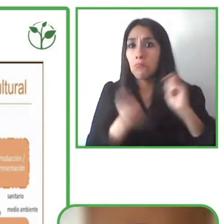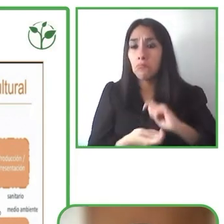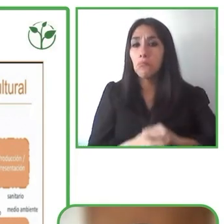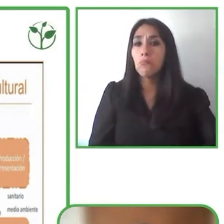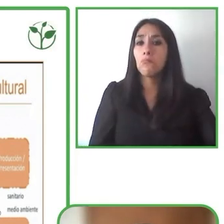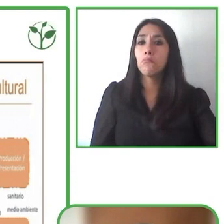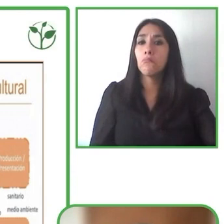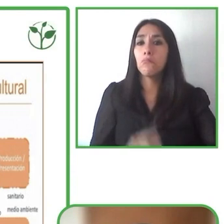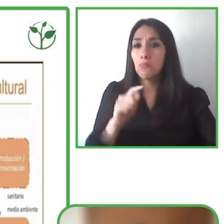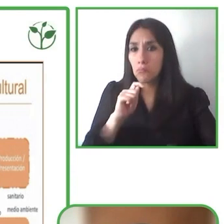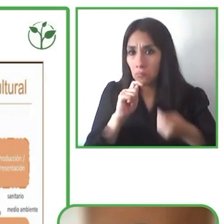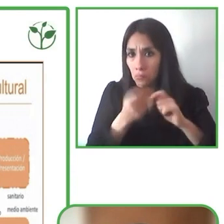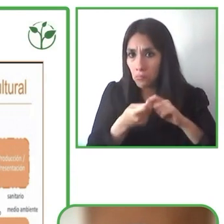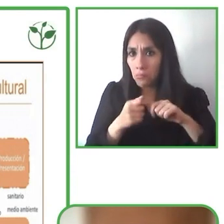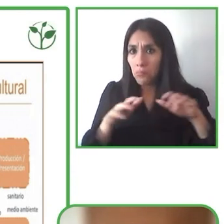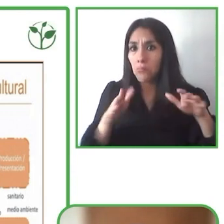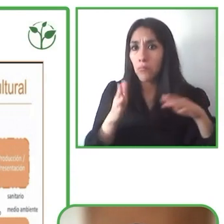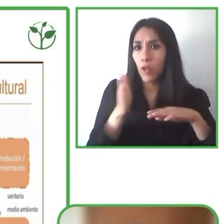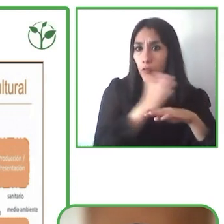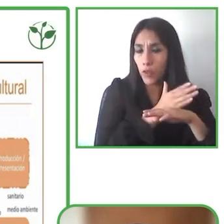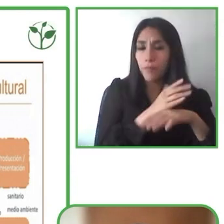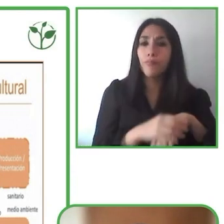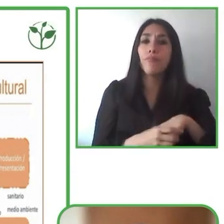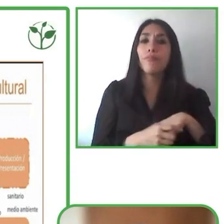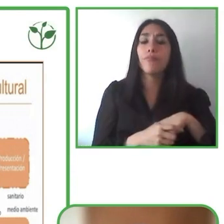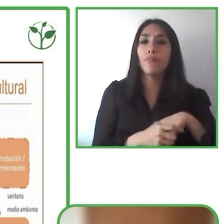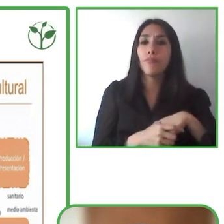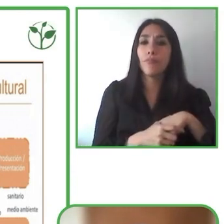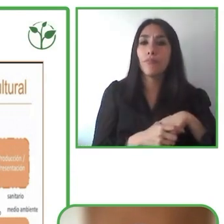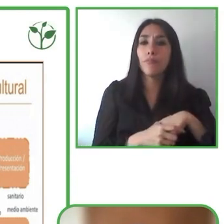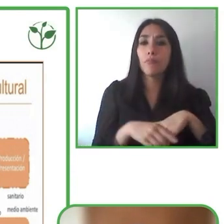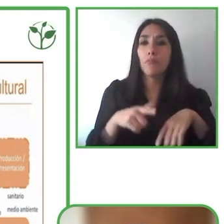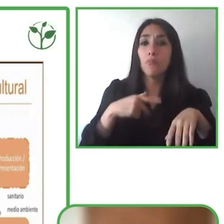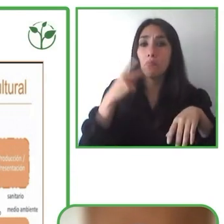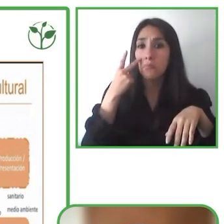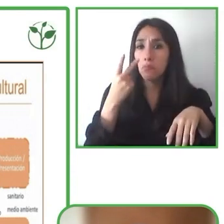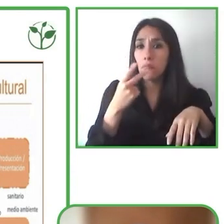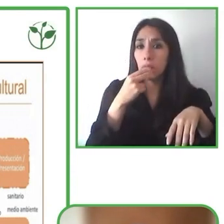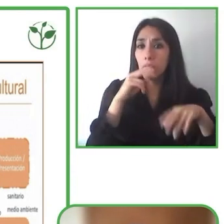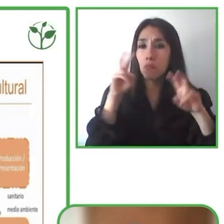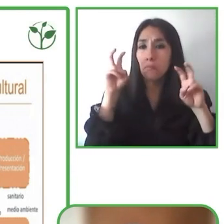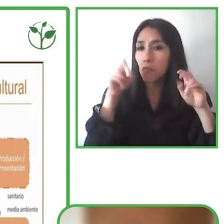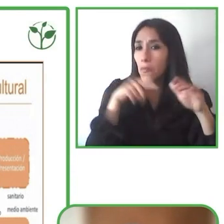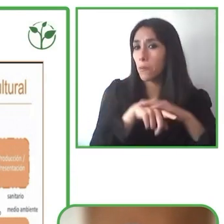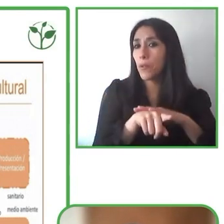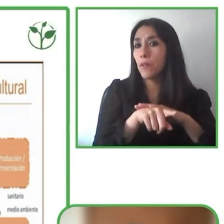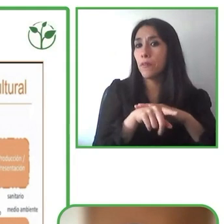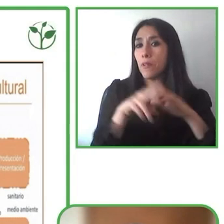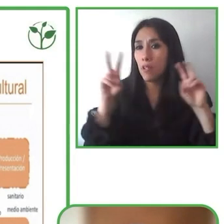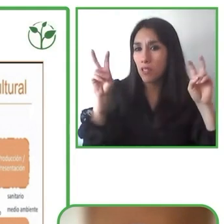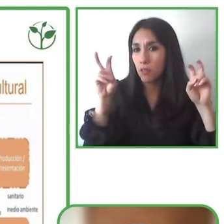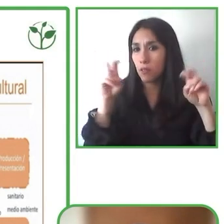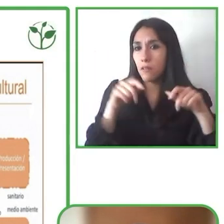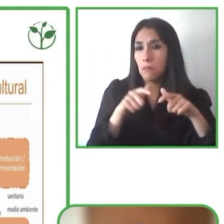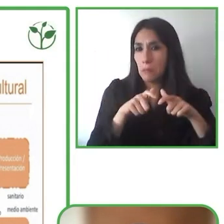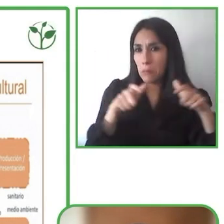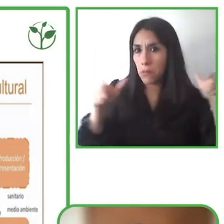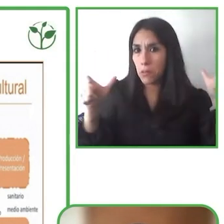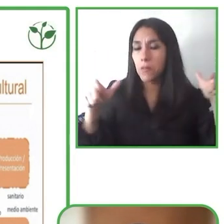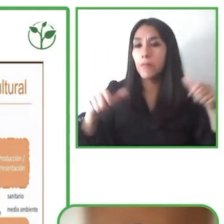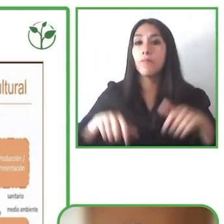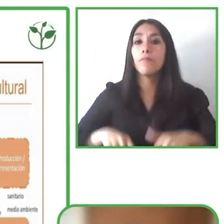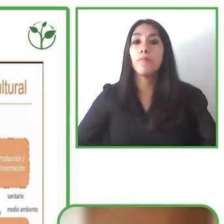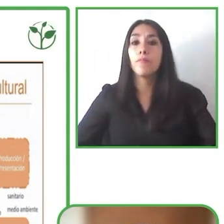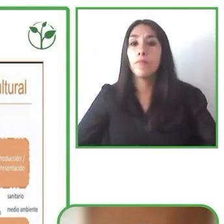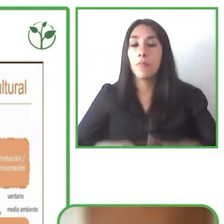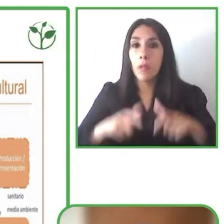dimos cuenta que el tema del acceso el tema de ampliar y de revivar barreras que muchas veces tienen que ver con